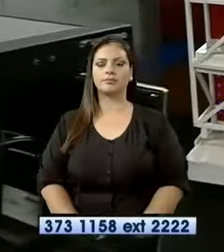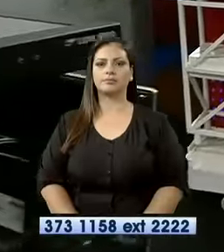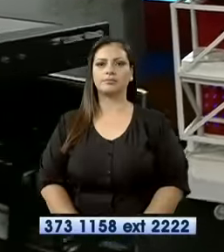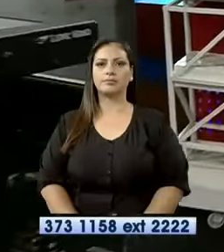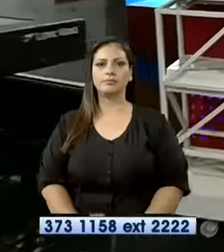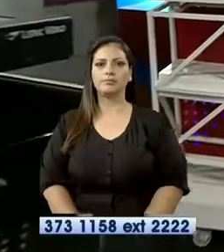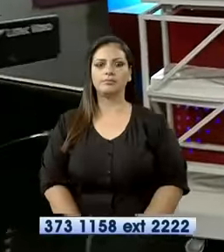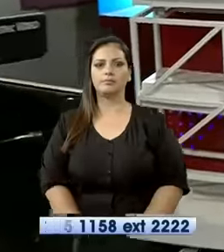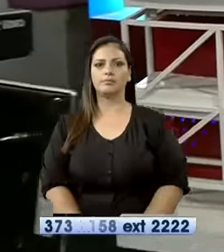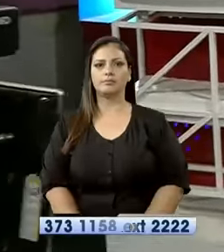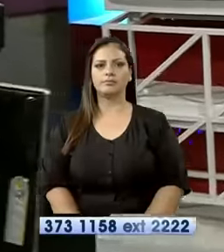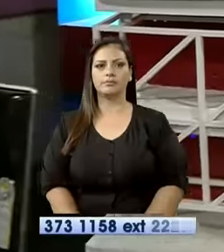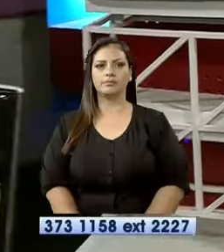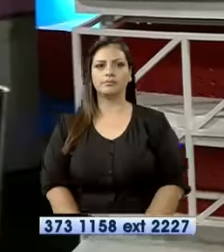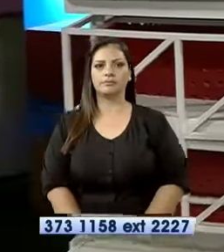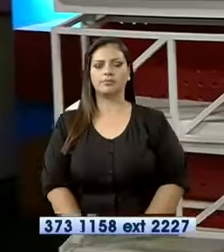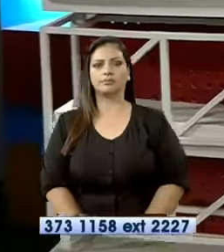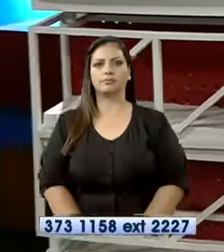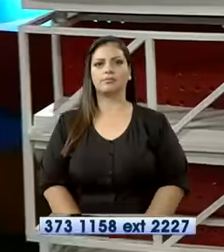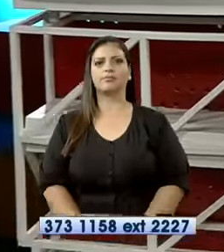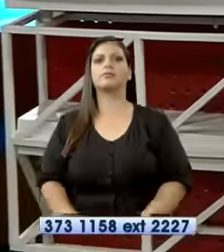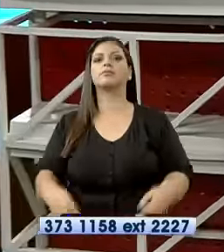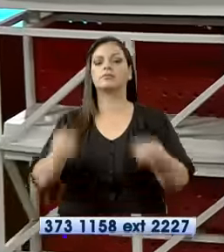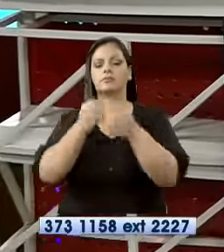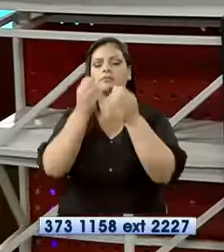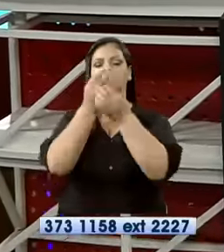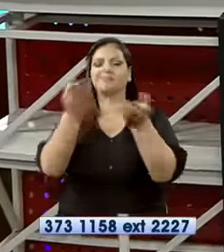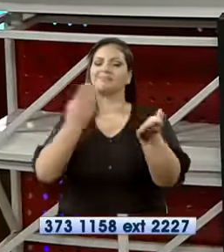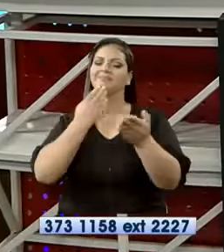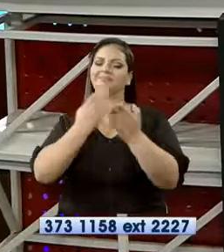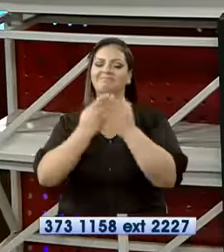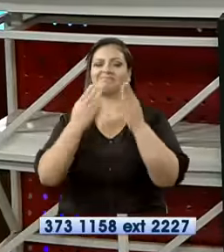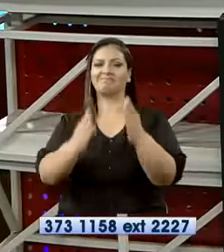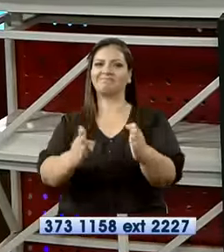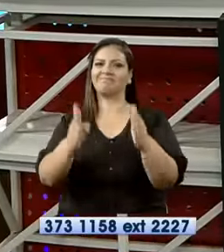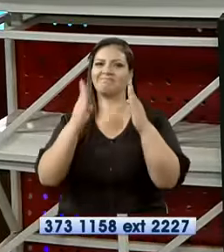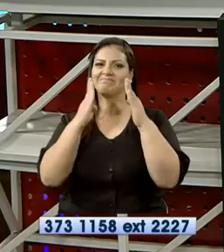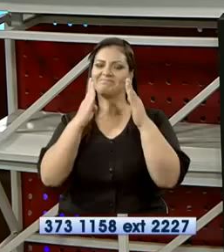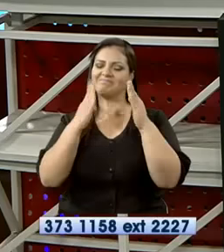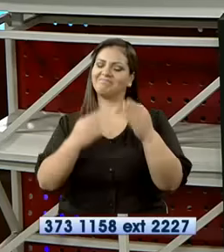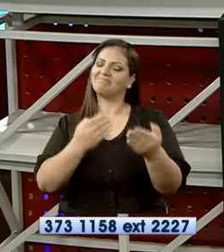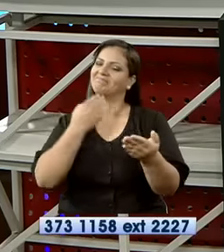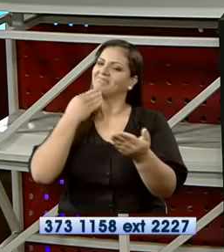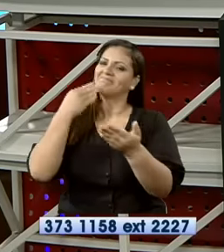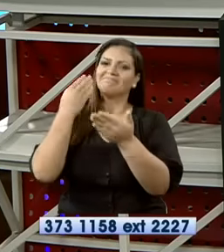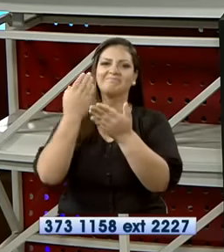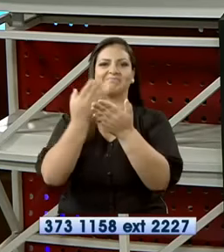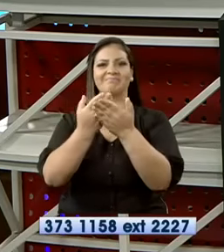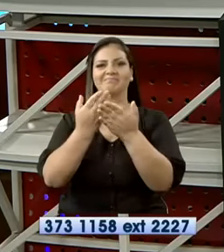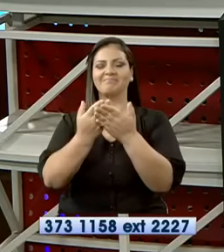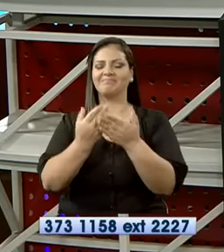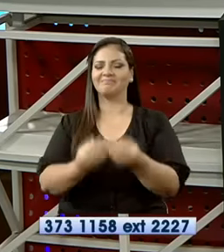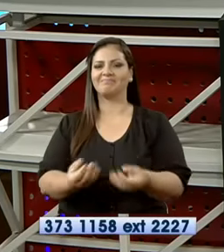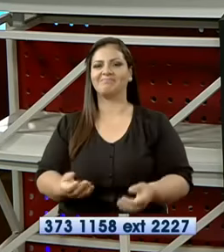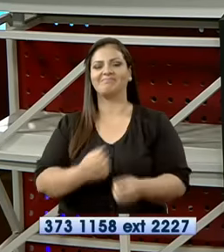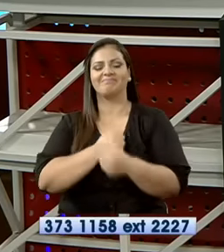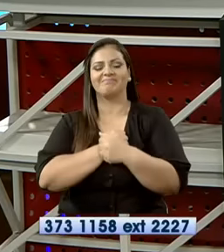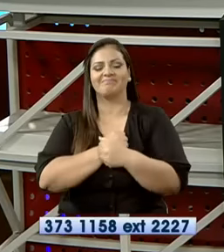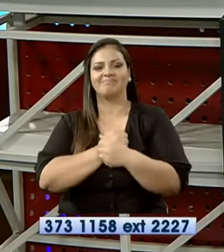Bueno, aquí tenemos más información para ustedes. Gracias por vuestra compañía. Muy amables. Les agradecemos enormemente y de todo corazón.